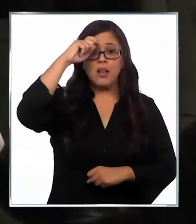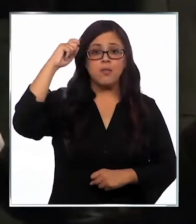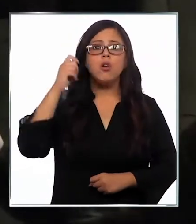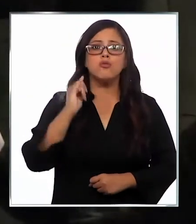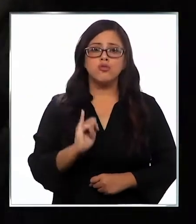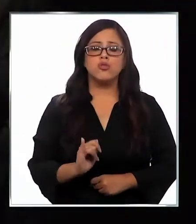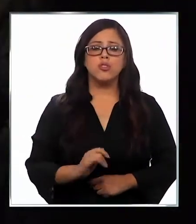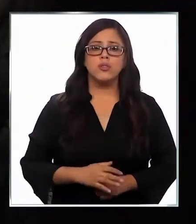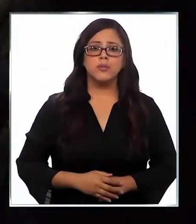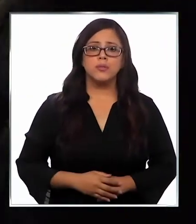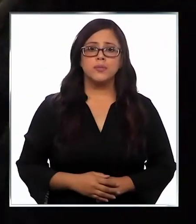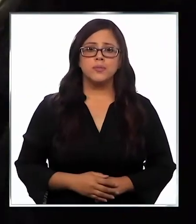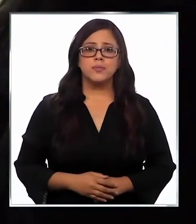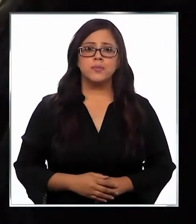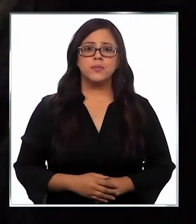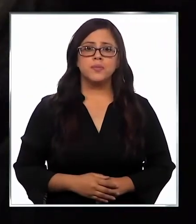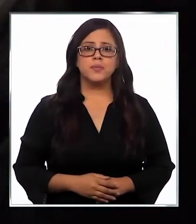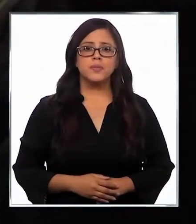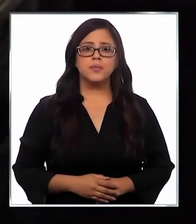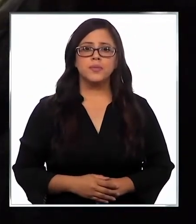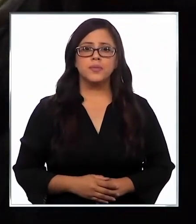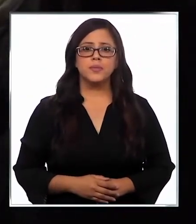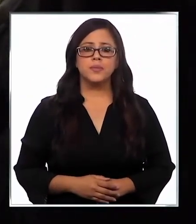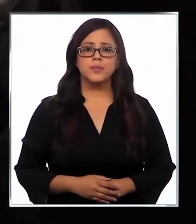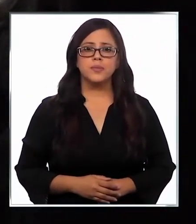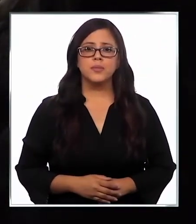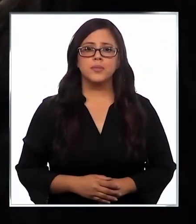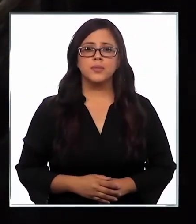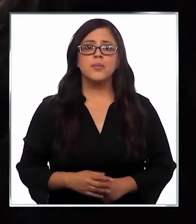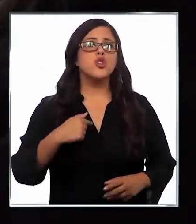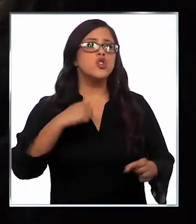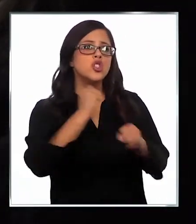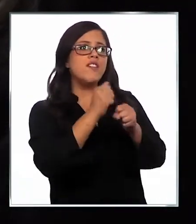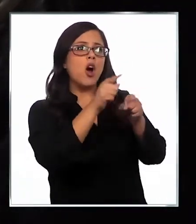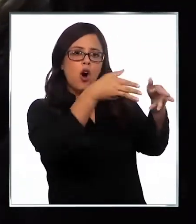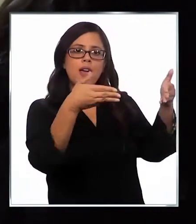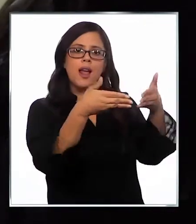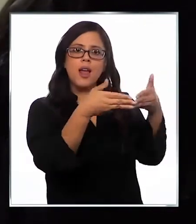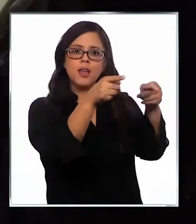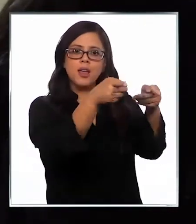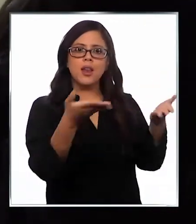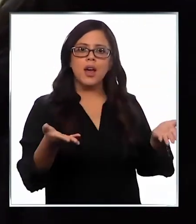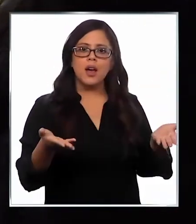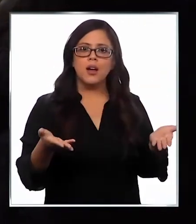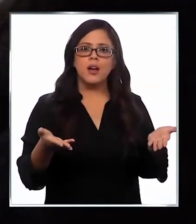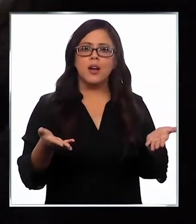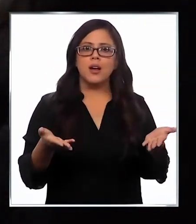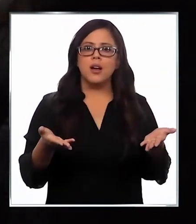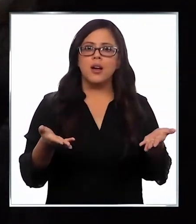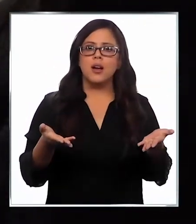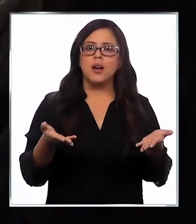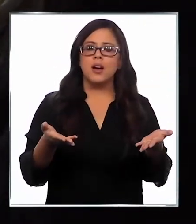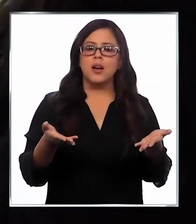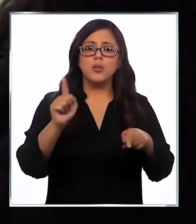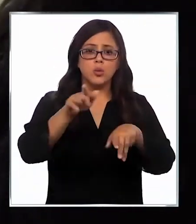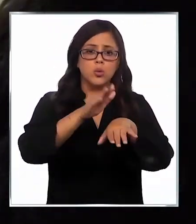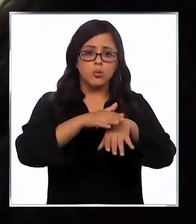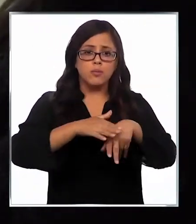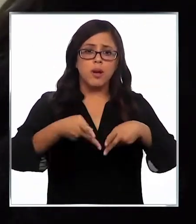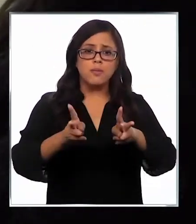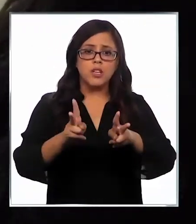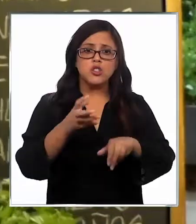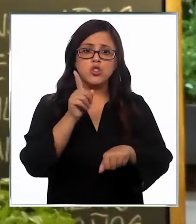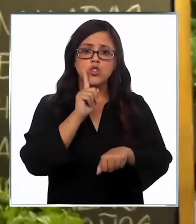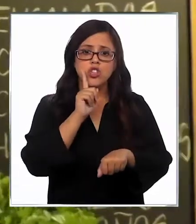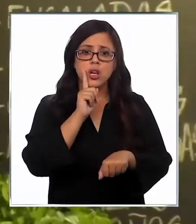el hotel. Tengo un saludo de mi trabajo recién. Trabajo hoy en la esquina en el Reyes. Ah, y ahí tienen algún permiso colectivo